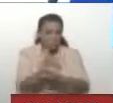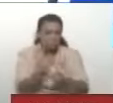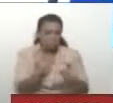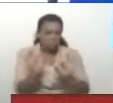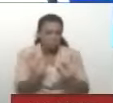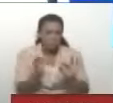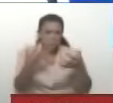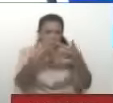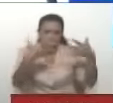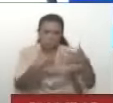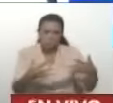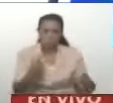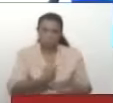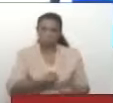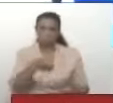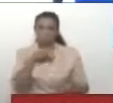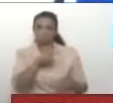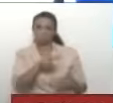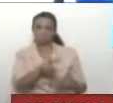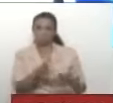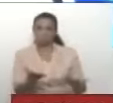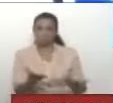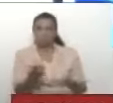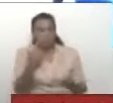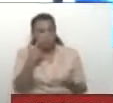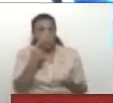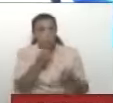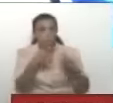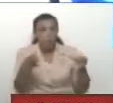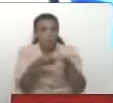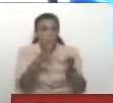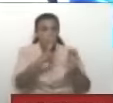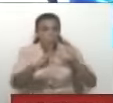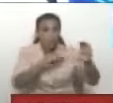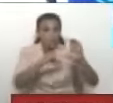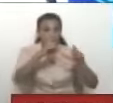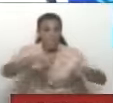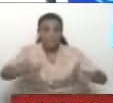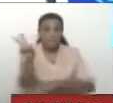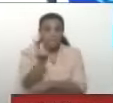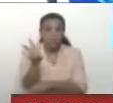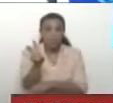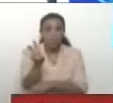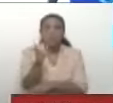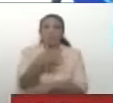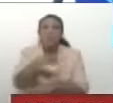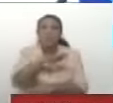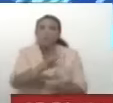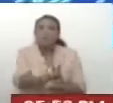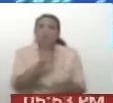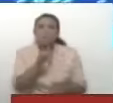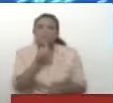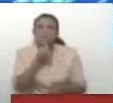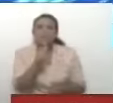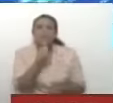entonces empezamos, como tenemos un buen equipo comunicacional, a ver cuál fue la fuente de la manipulación,